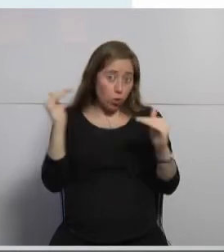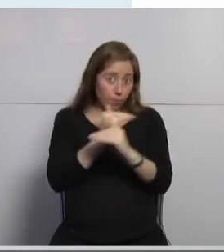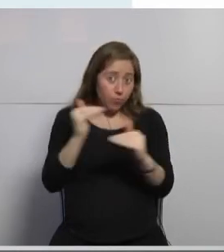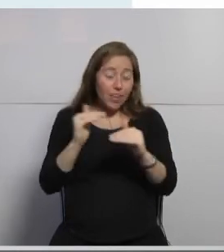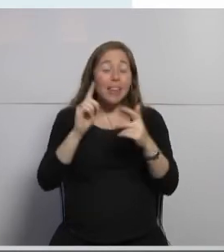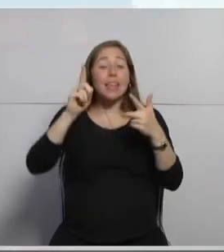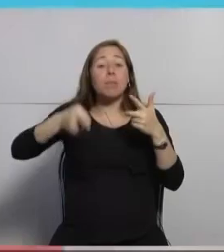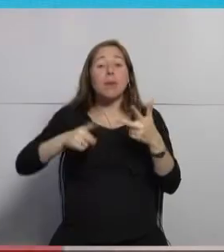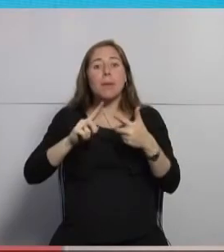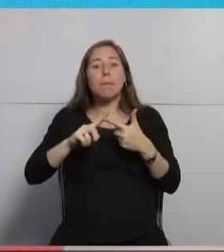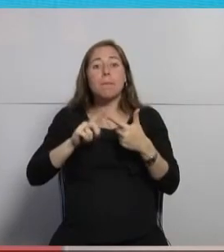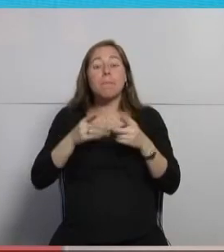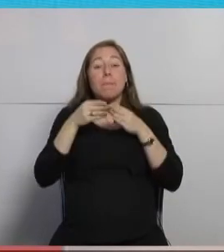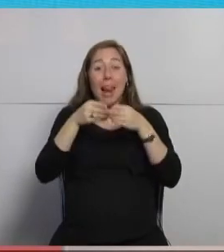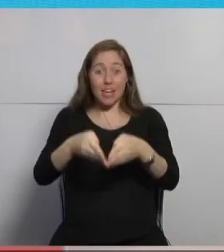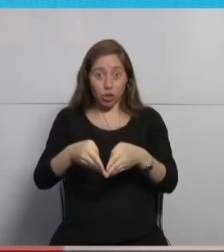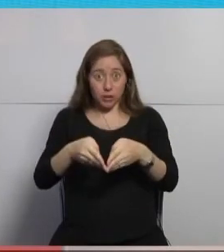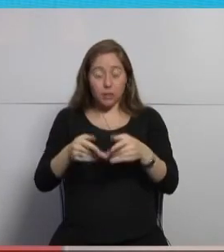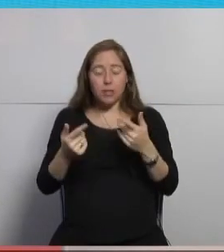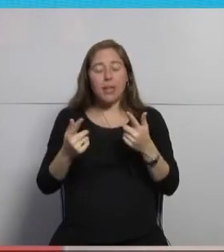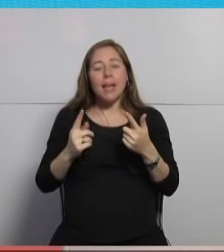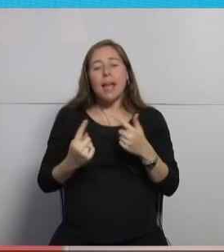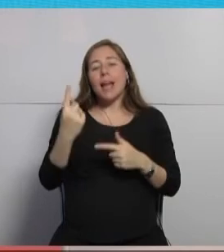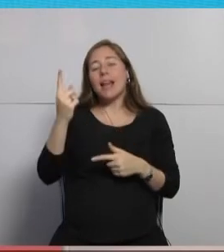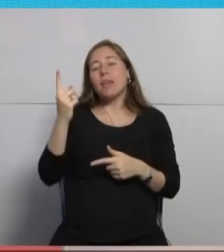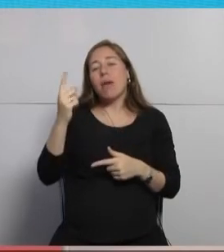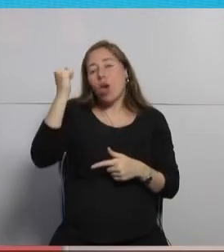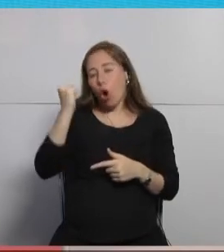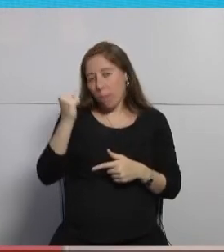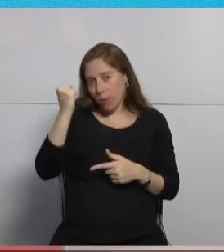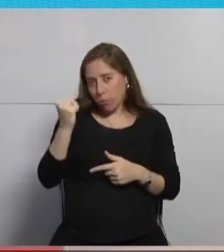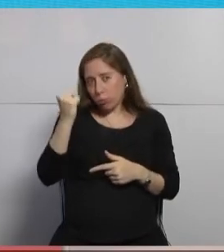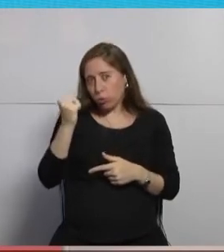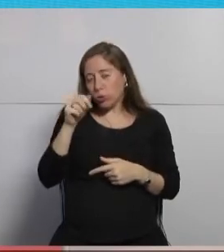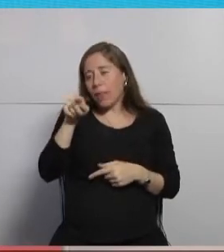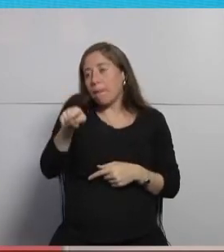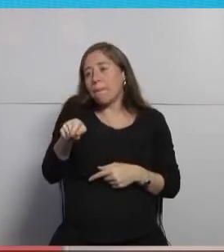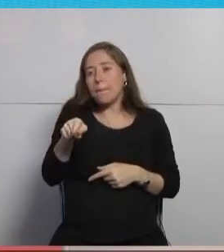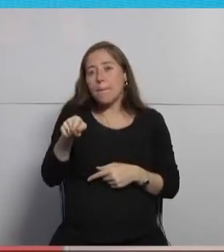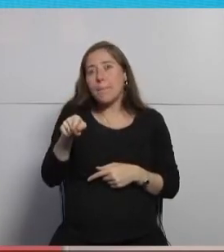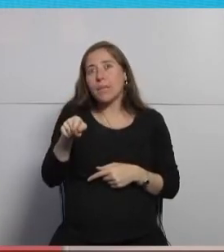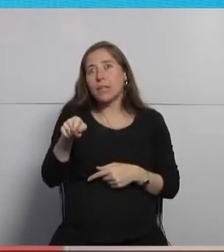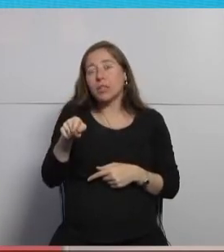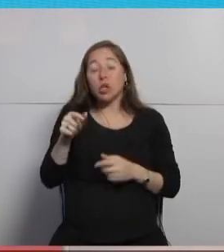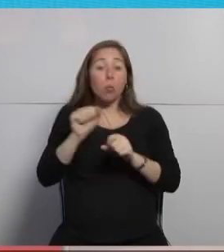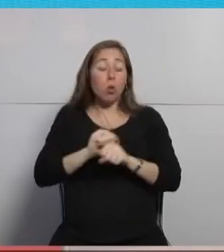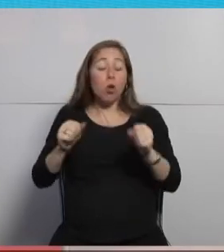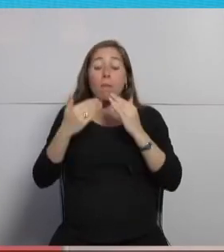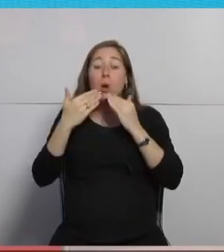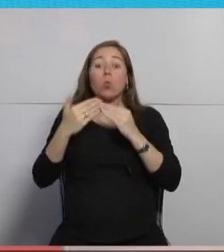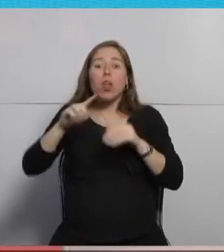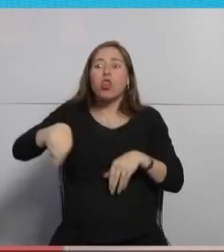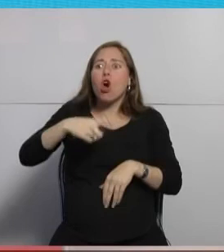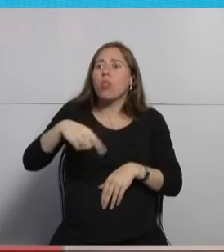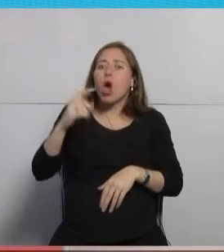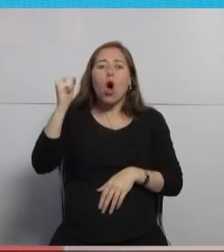de playas el servicio de transporte público es básicamente tener a poder consultar a tiempo real donde están